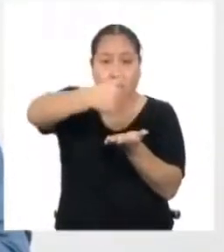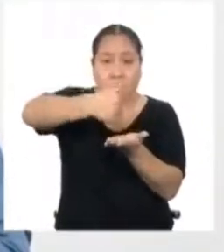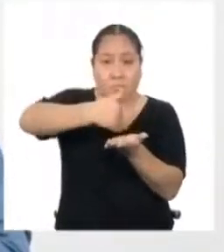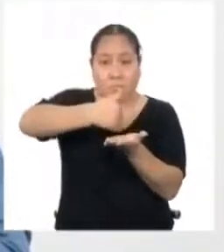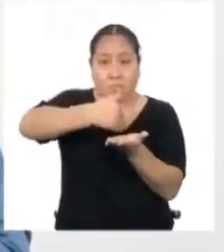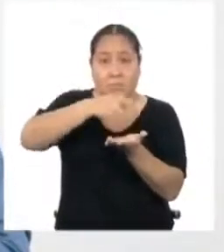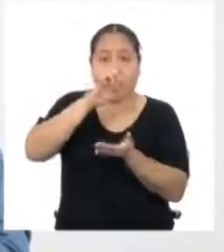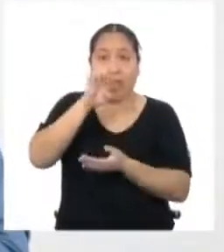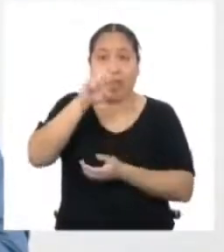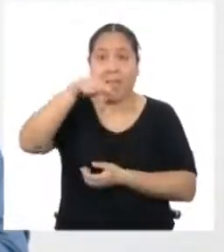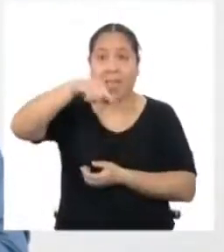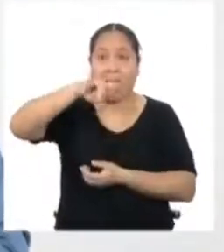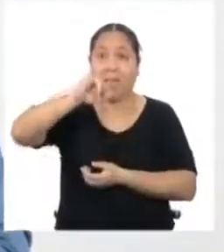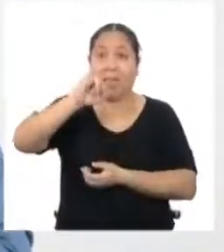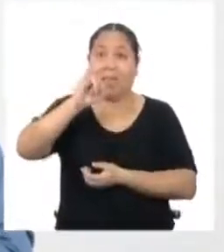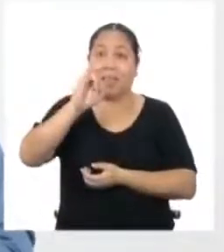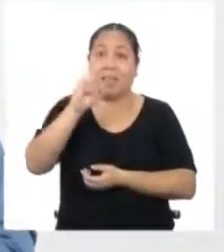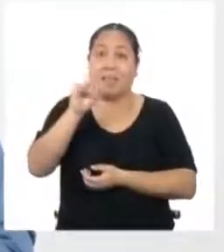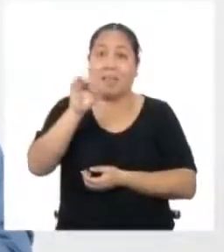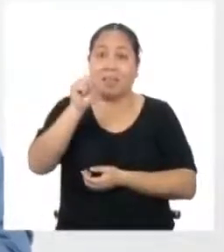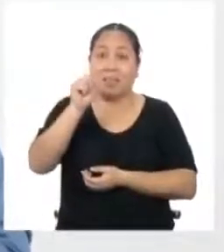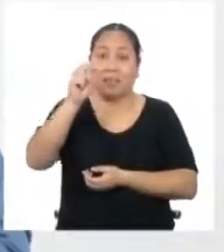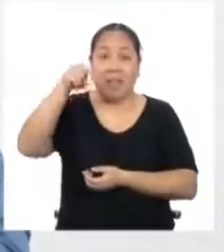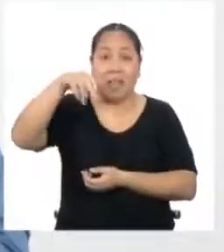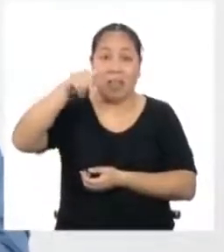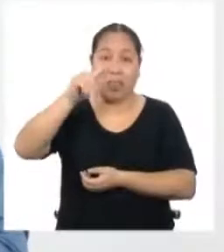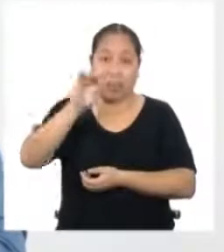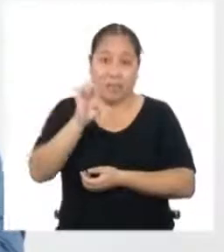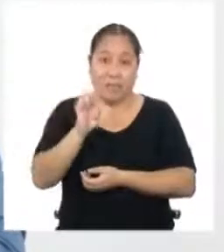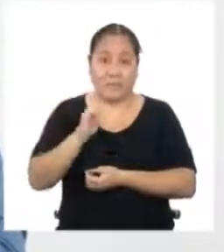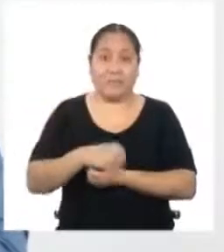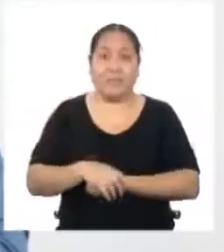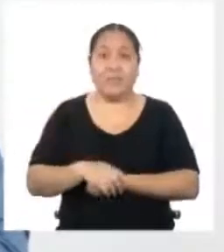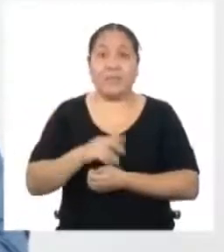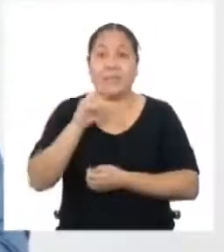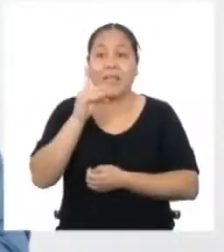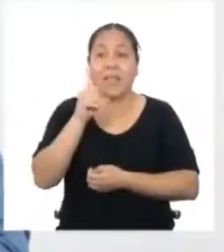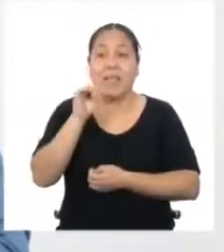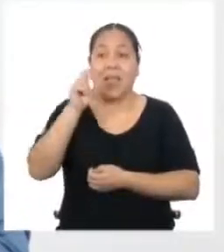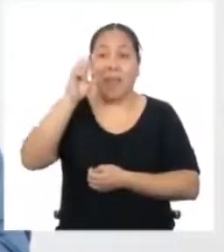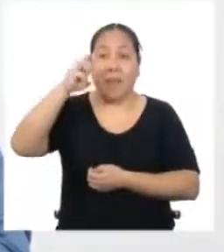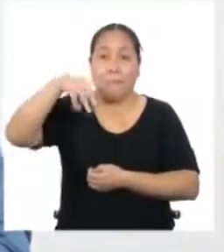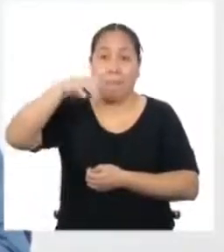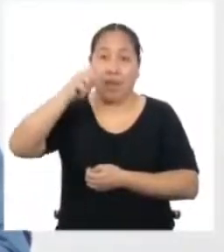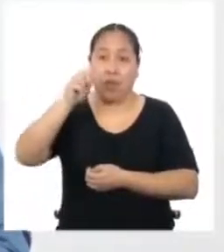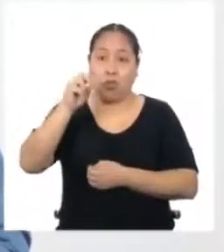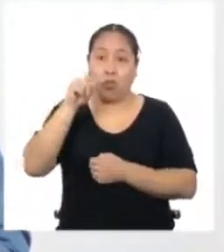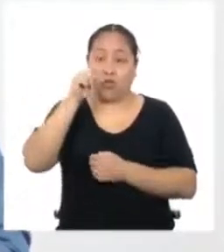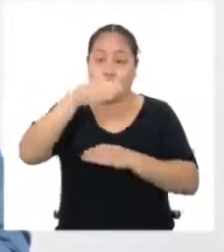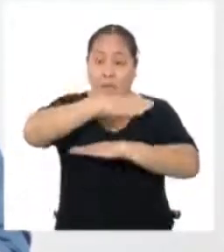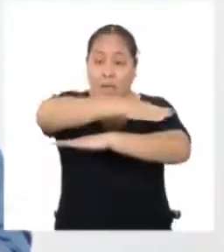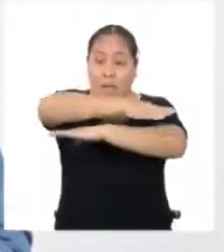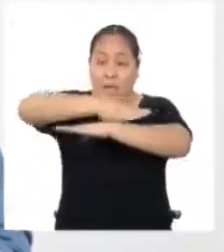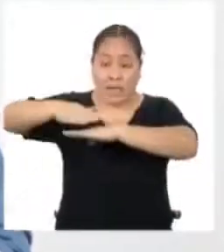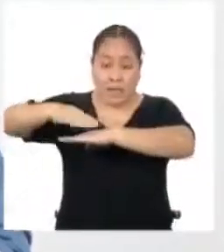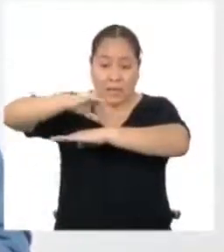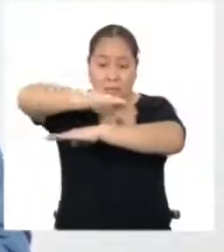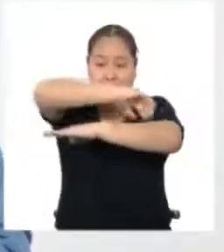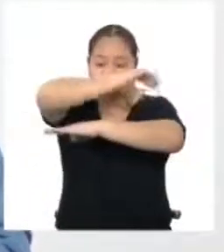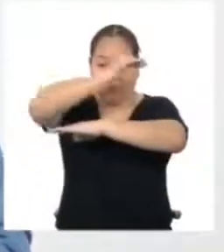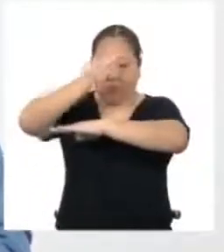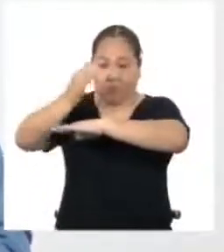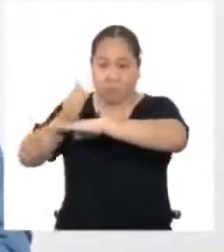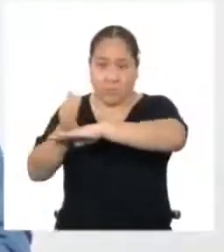que está a la misma distancia Si el diámetro es un segmento de recta que pasa por el centro